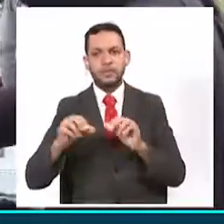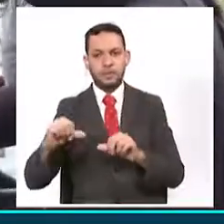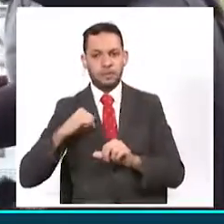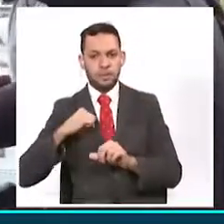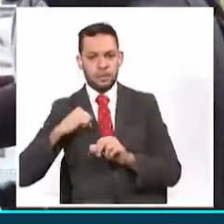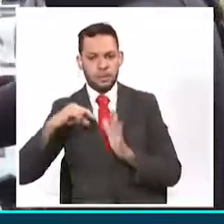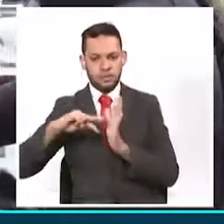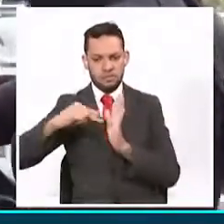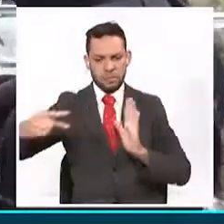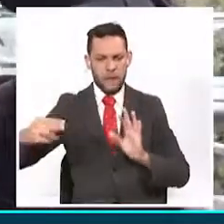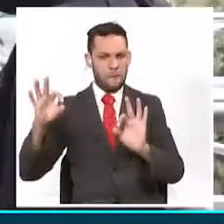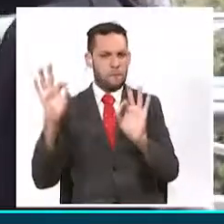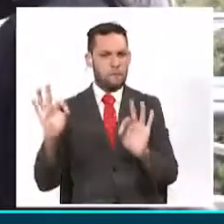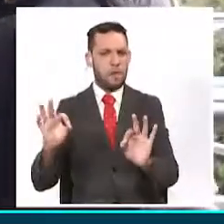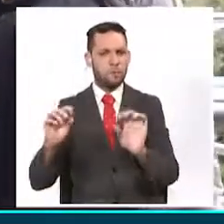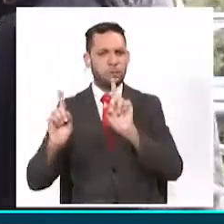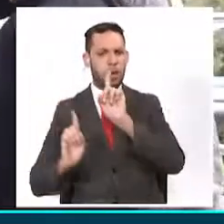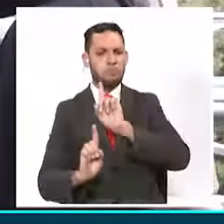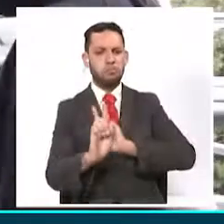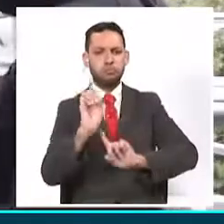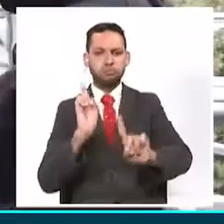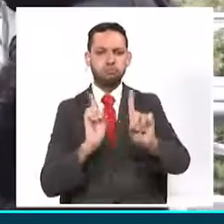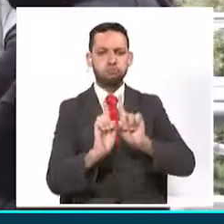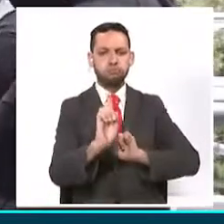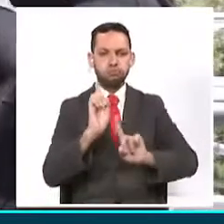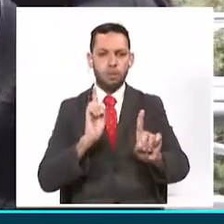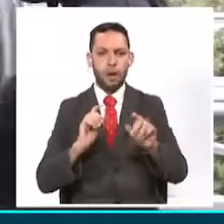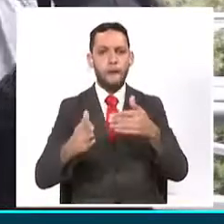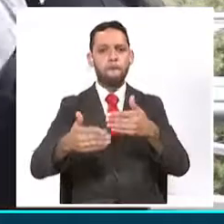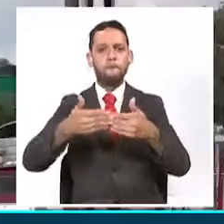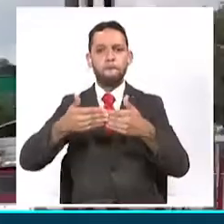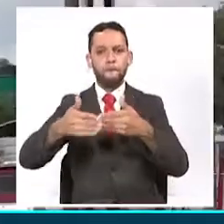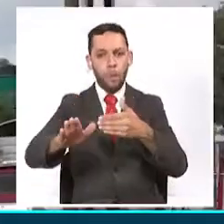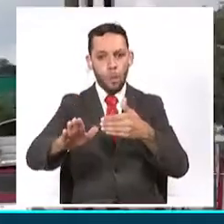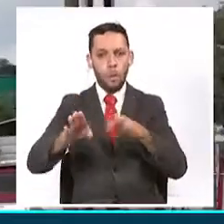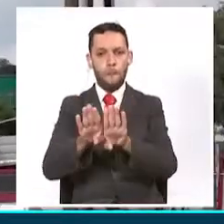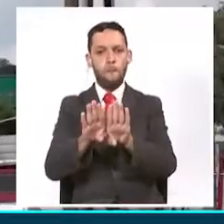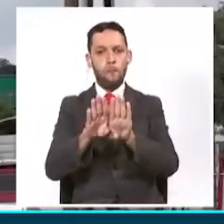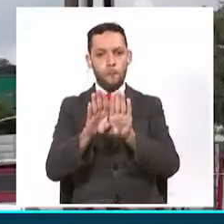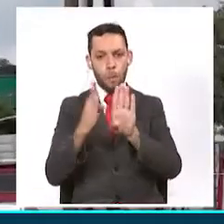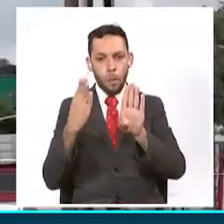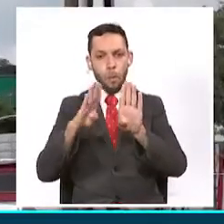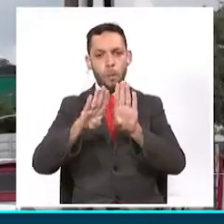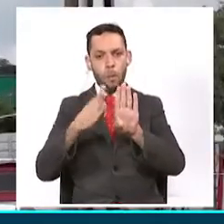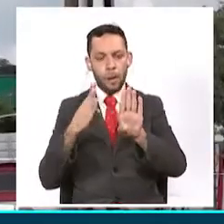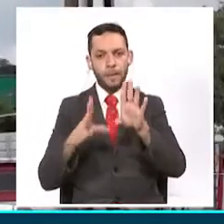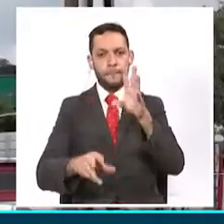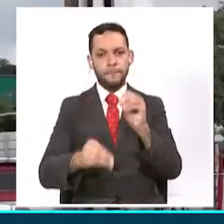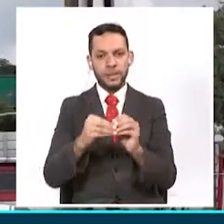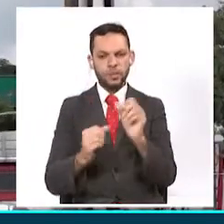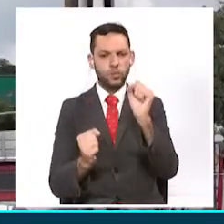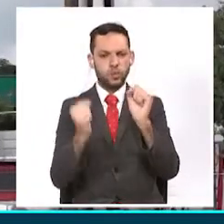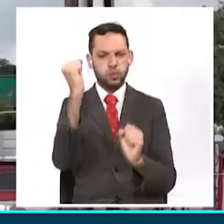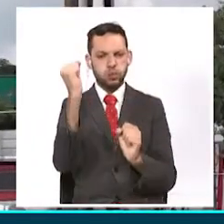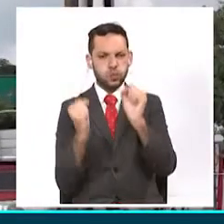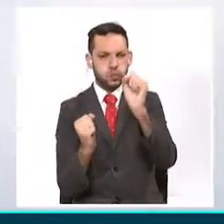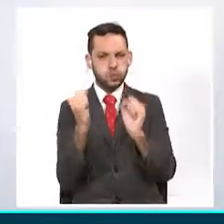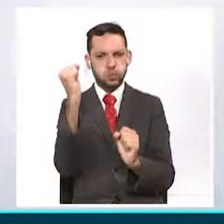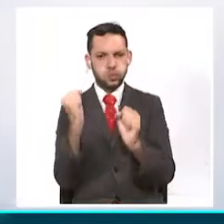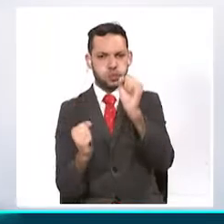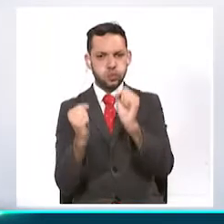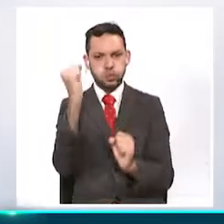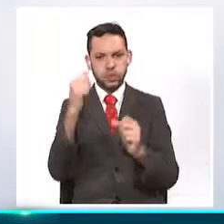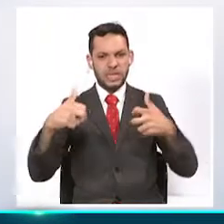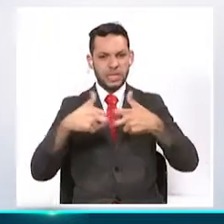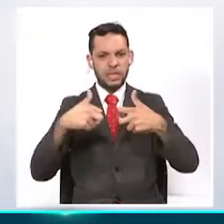en cuanto al sistema de tracción del cable, es decir, el motor que mueve el cable es un motor que se llama